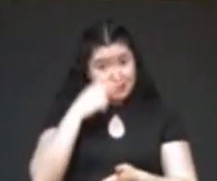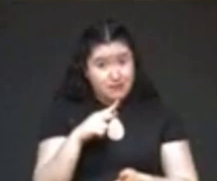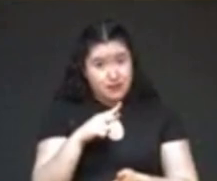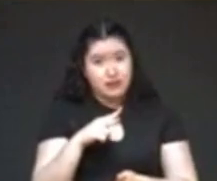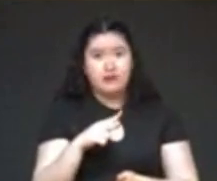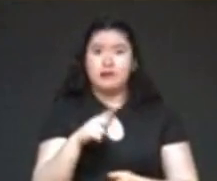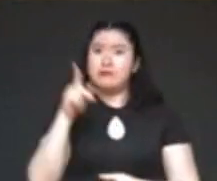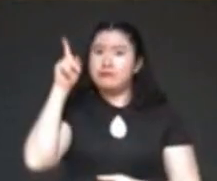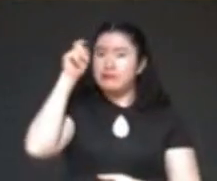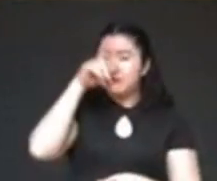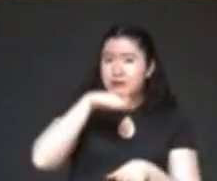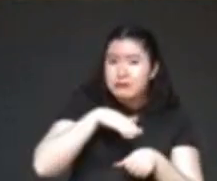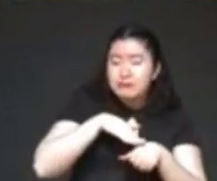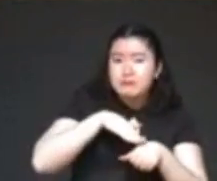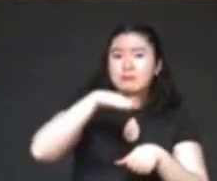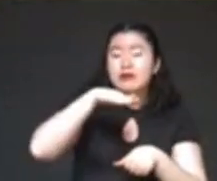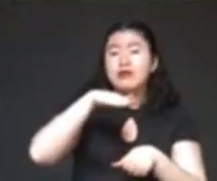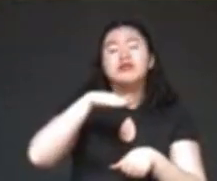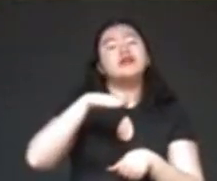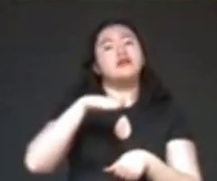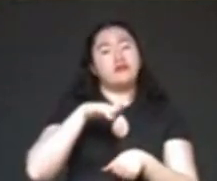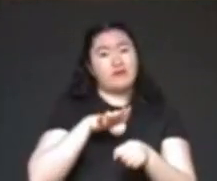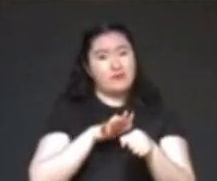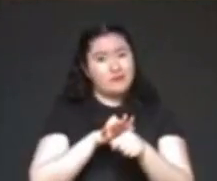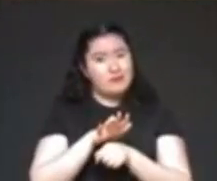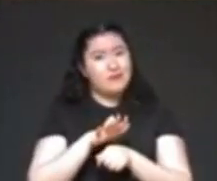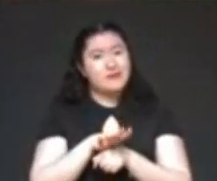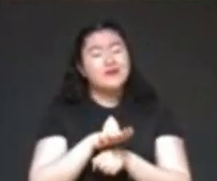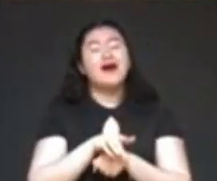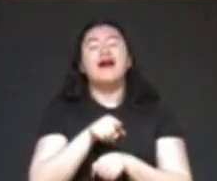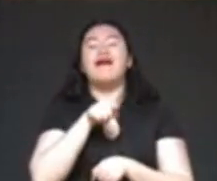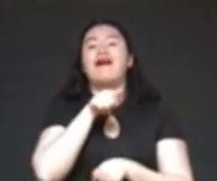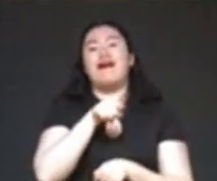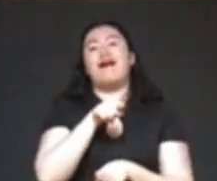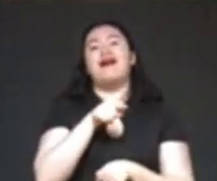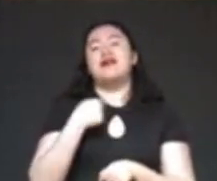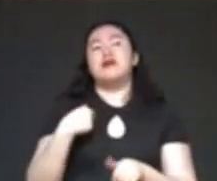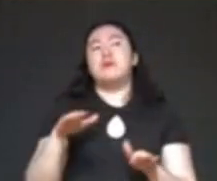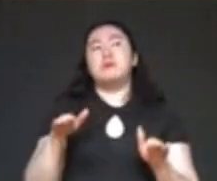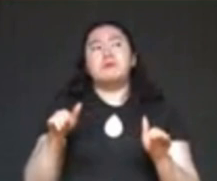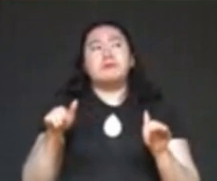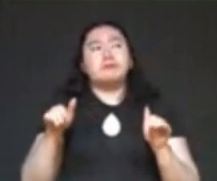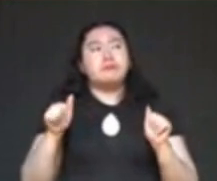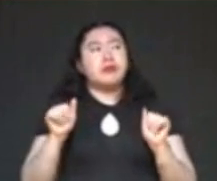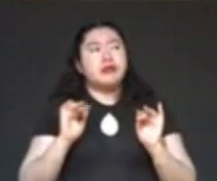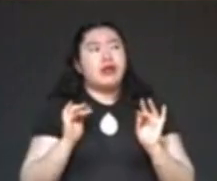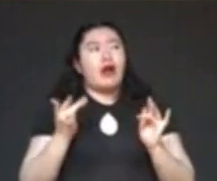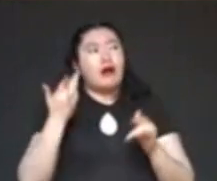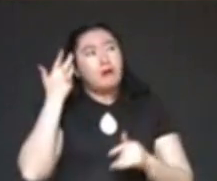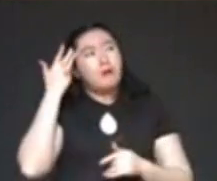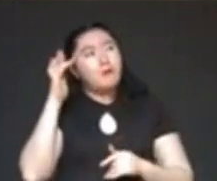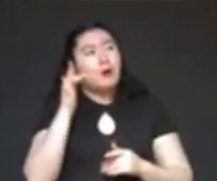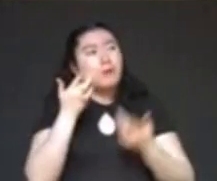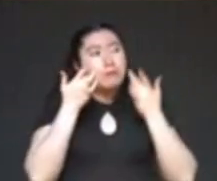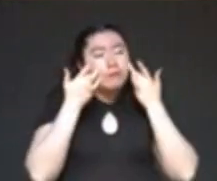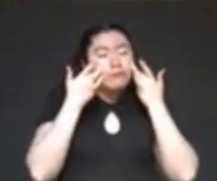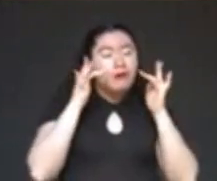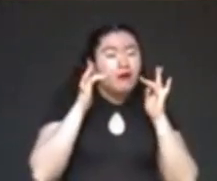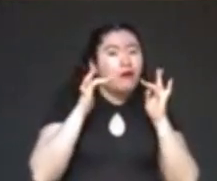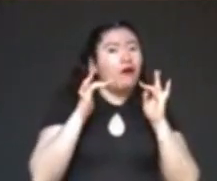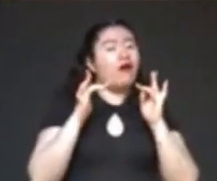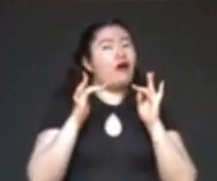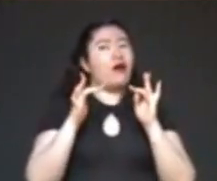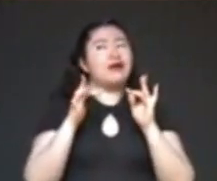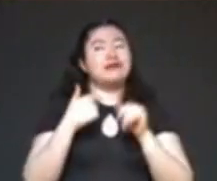estudiando. ¿Por qué? Por todos los apoyos que da la jefa de gobierno. Entonces, tendríamos que esperar a